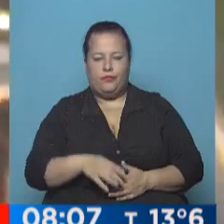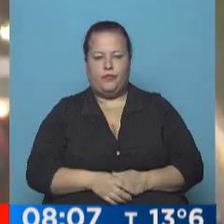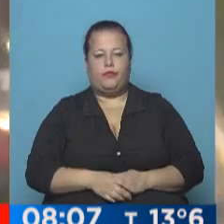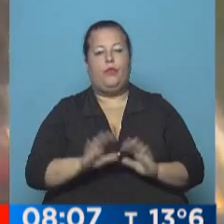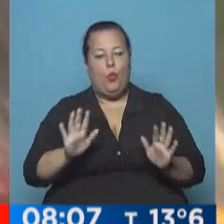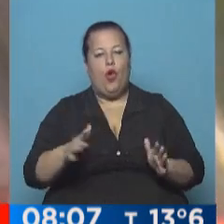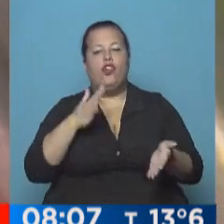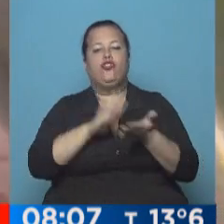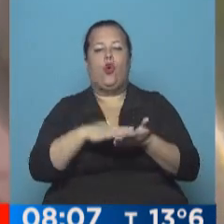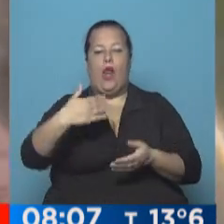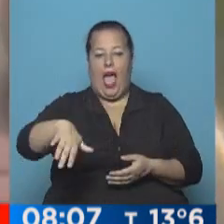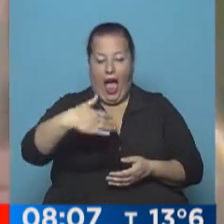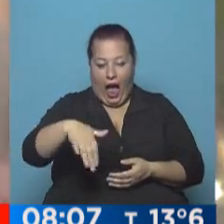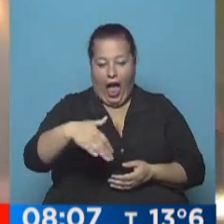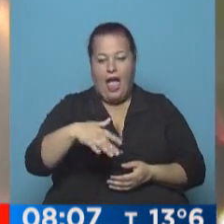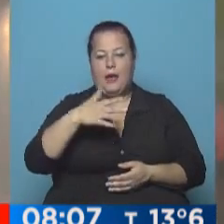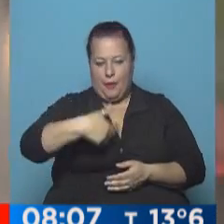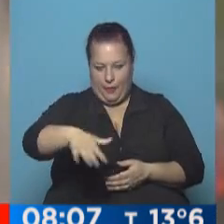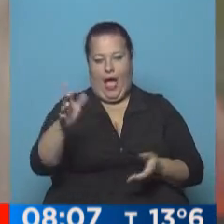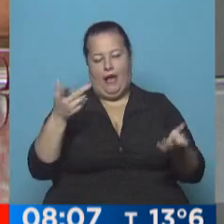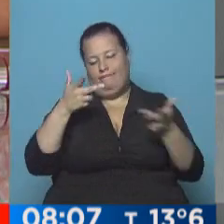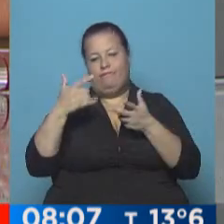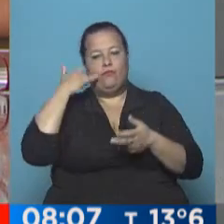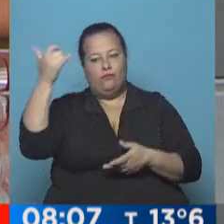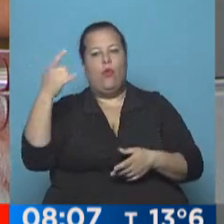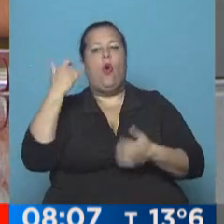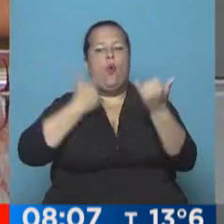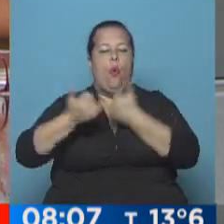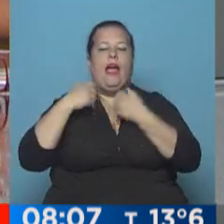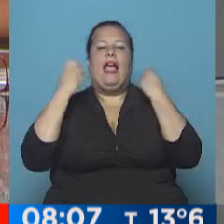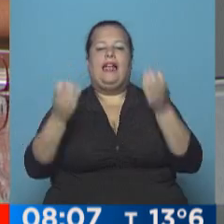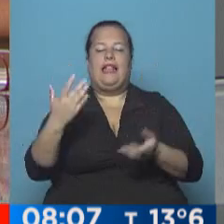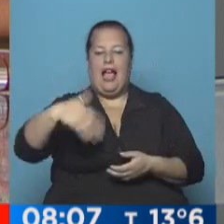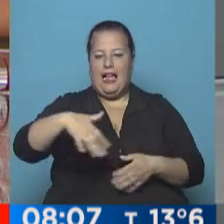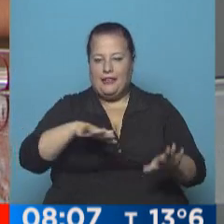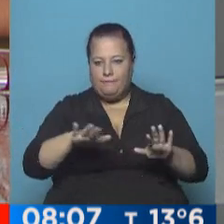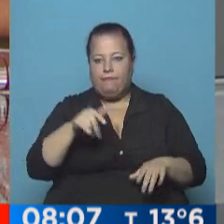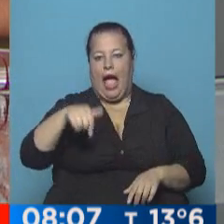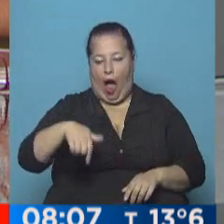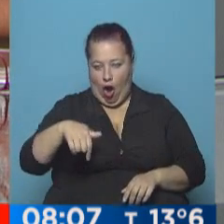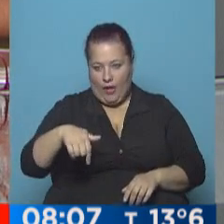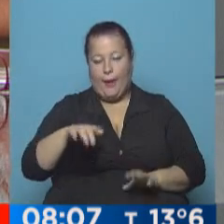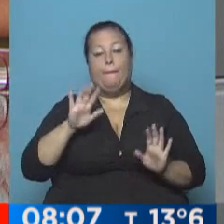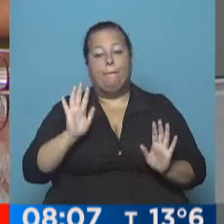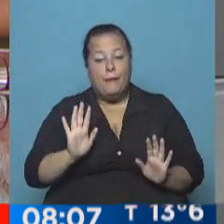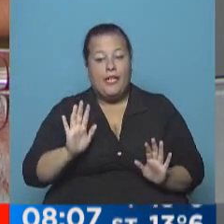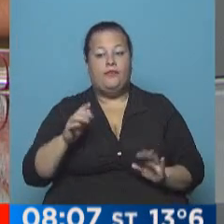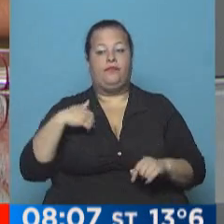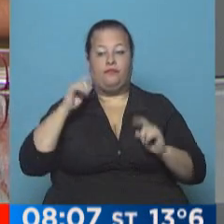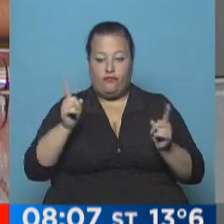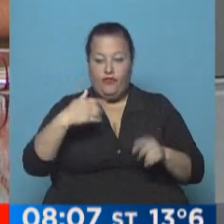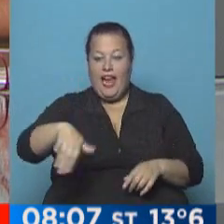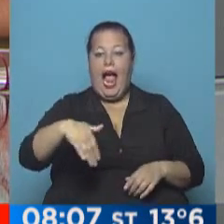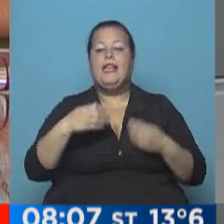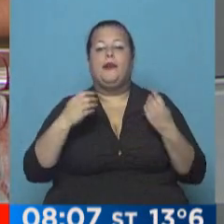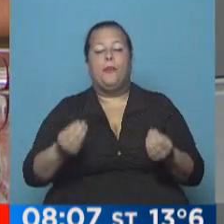Bueno, hablando de tránsito... Más adelante vamos a volver con Hugo para que nos cuente cómo está la situación a esta hora, pero nos quedamos en la calle de